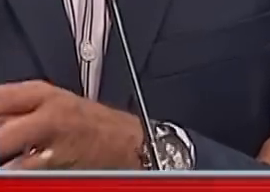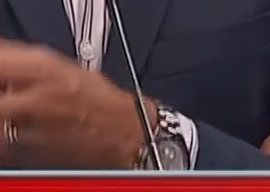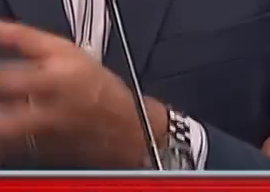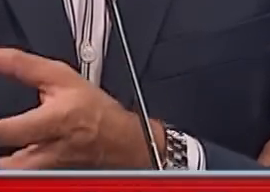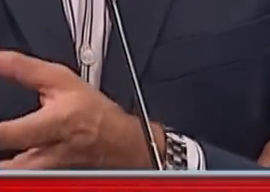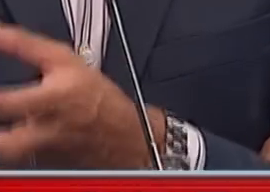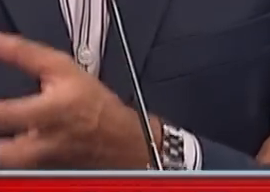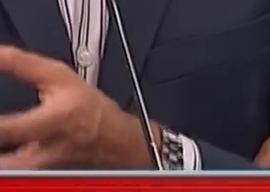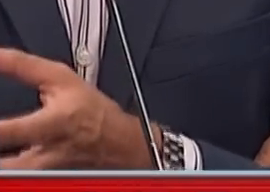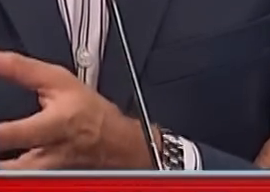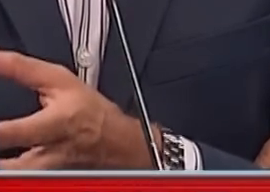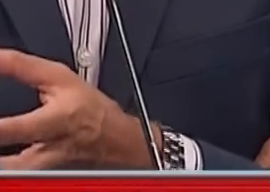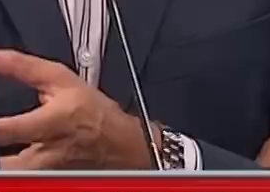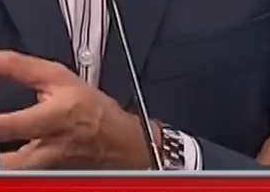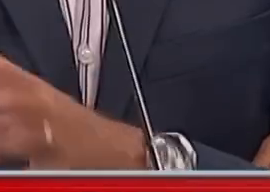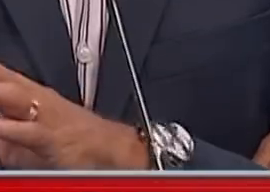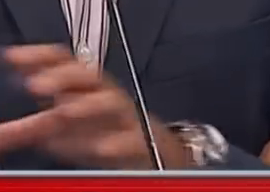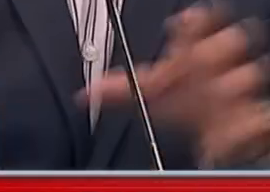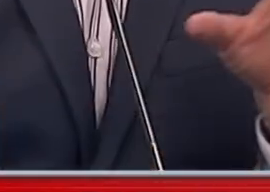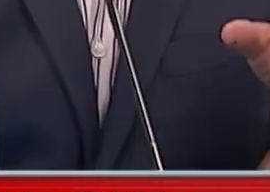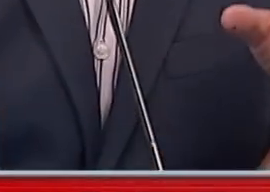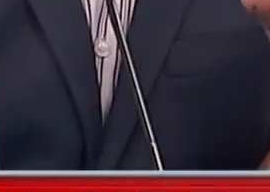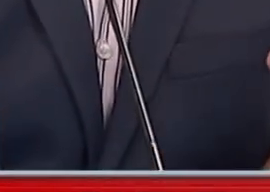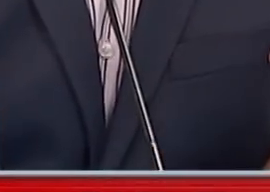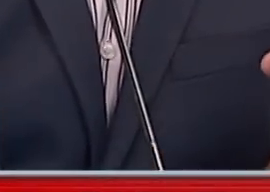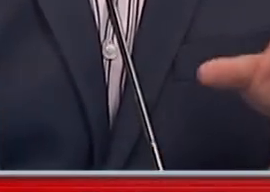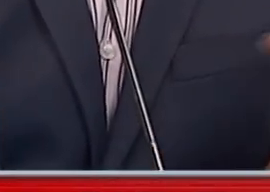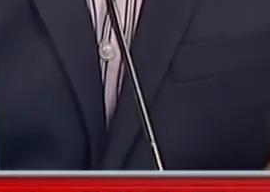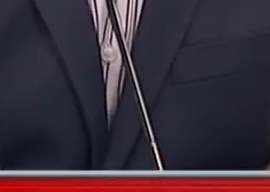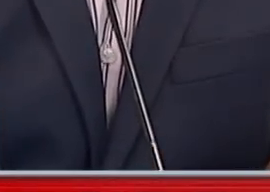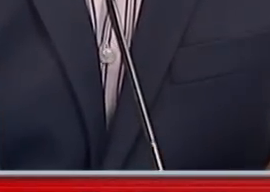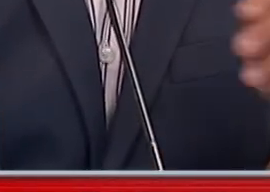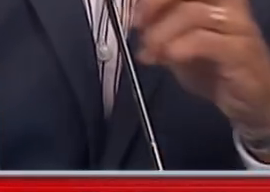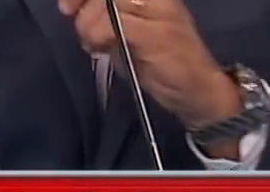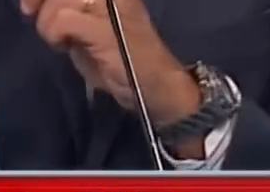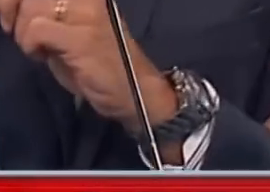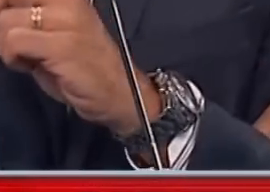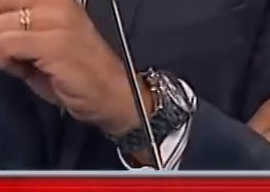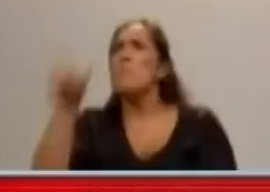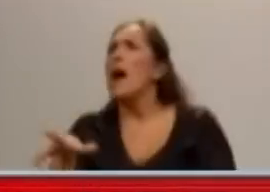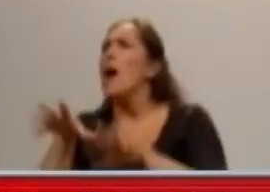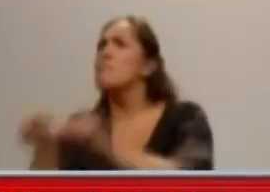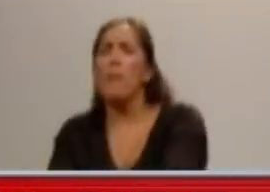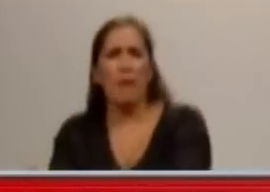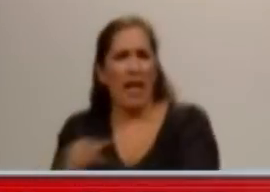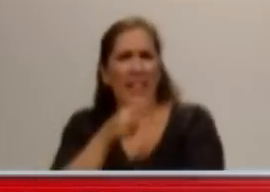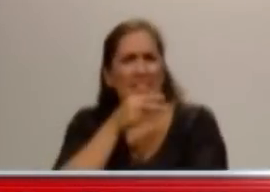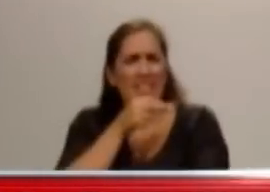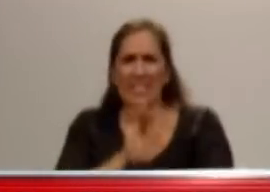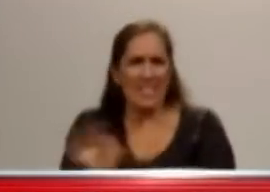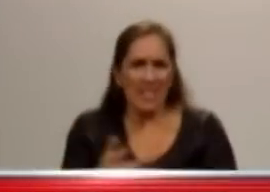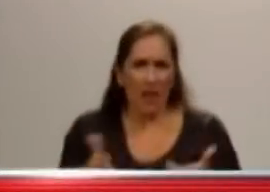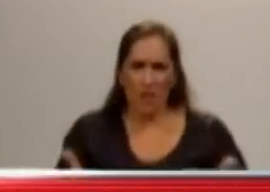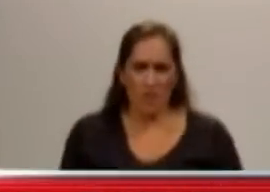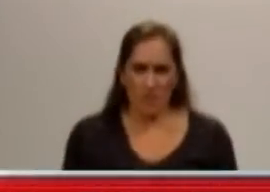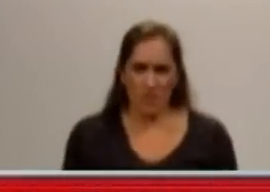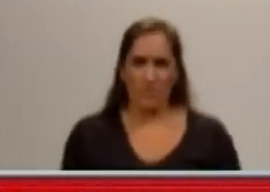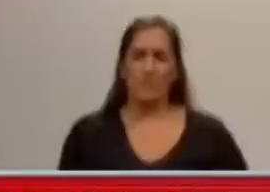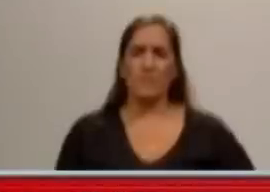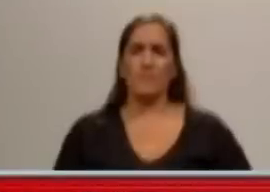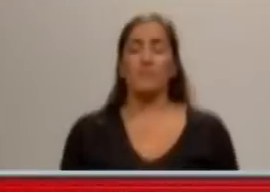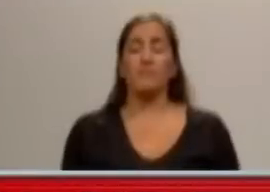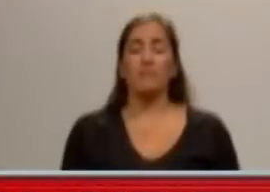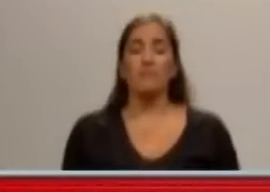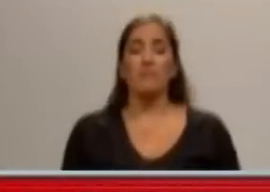y le informó de lo que estaba pasando ahí? señor. Bueno, la Presidenta dijo que fue la Ministra, no fue él. Así es, así que por eso digo, este es uno de los